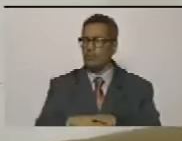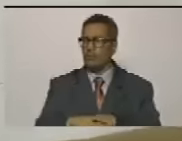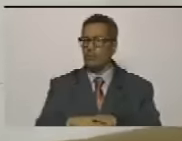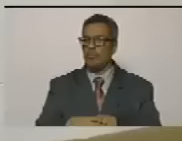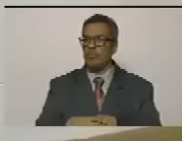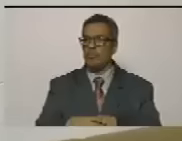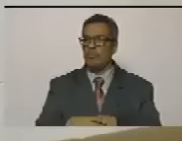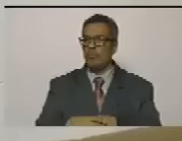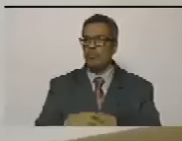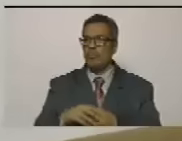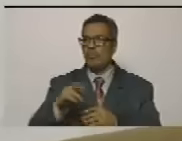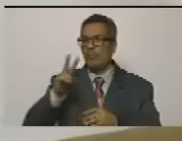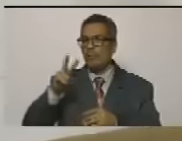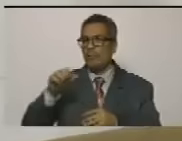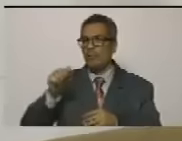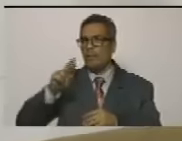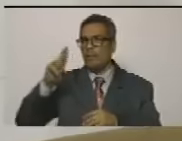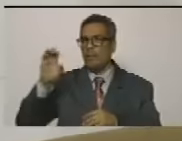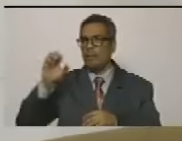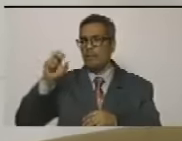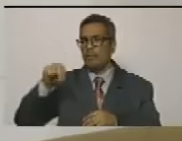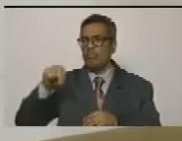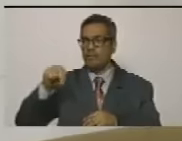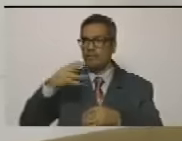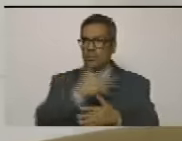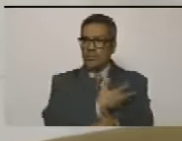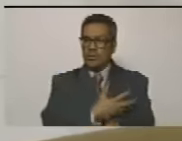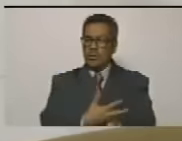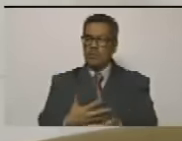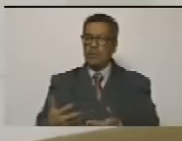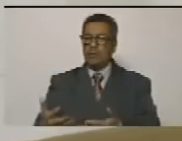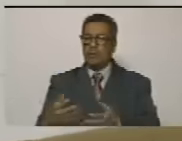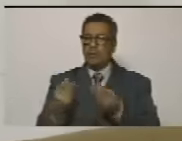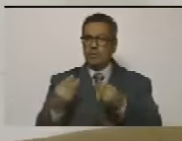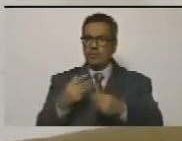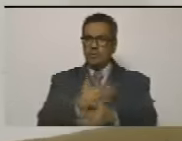un baremo sangriento espeluznante